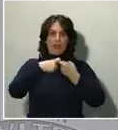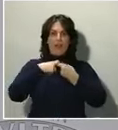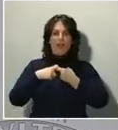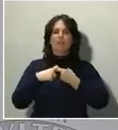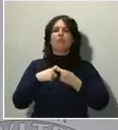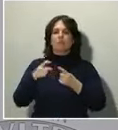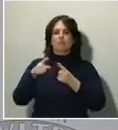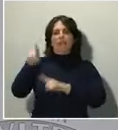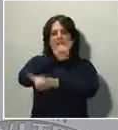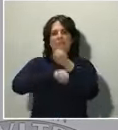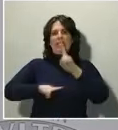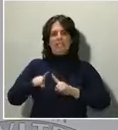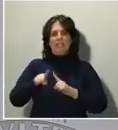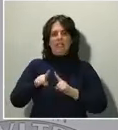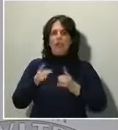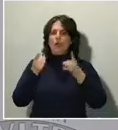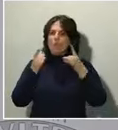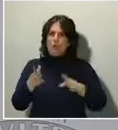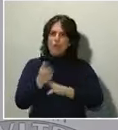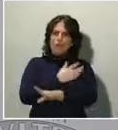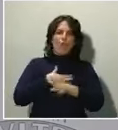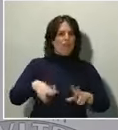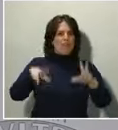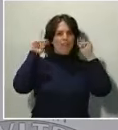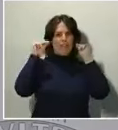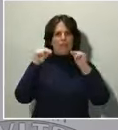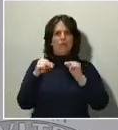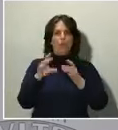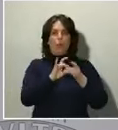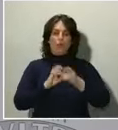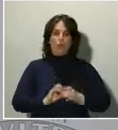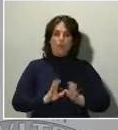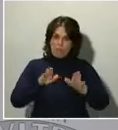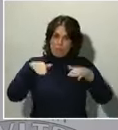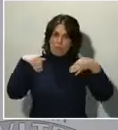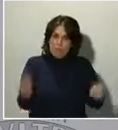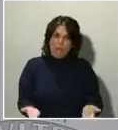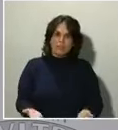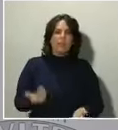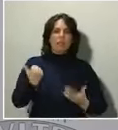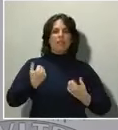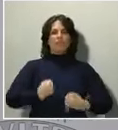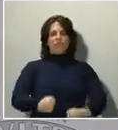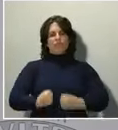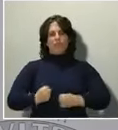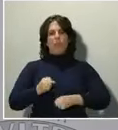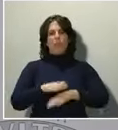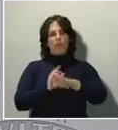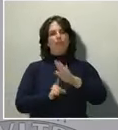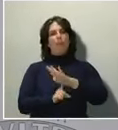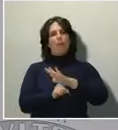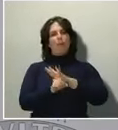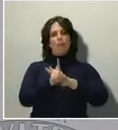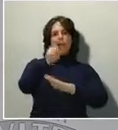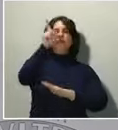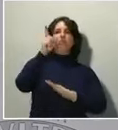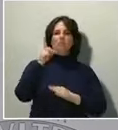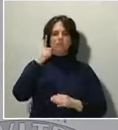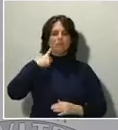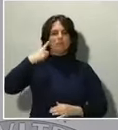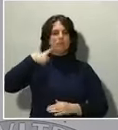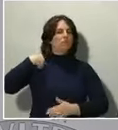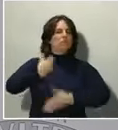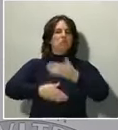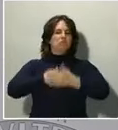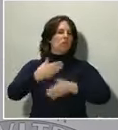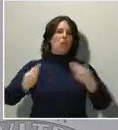saldremos mucho más unidos y con más brío para recuperar nuestro día a día, nuestra cotidianidad y sobre todo las oportunidades